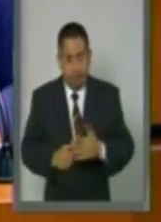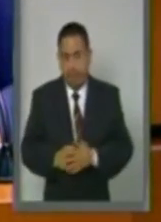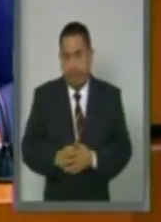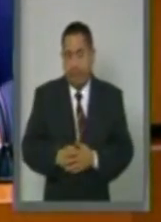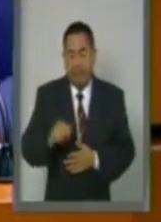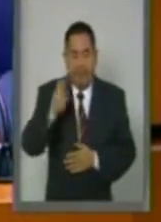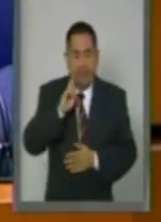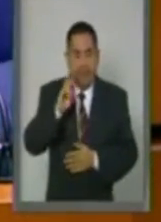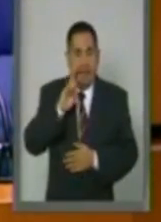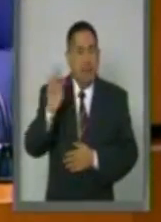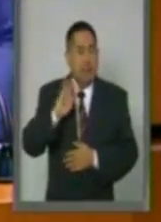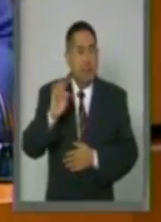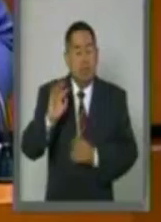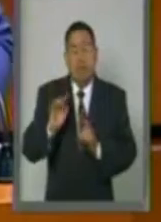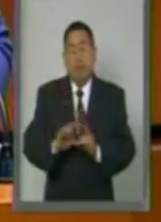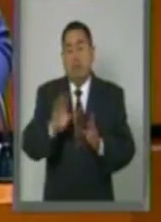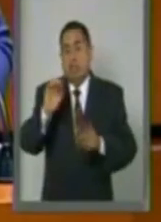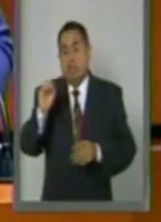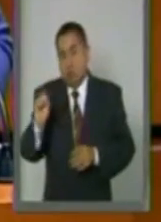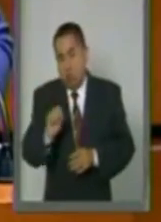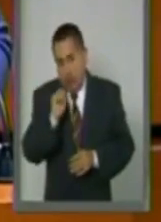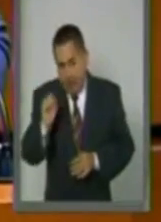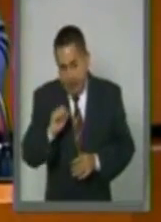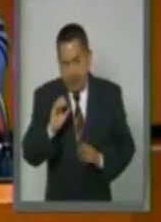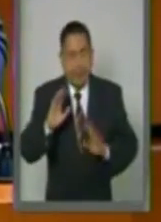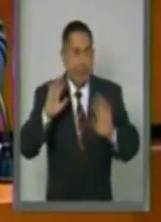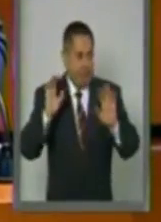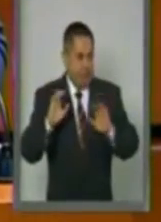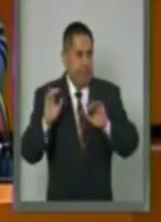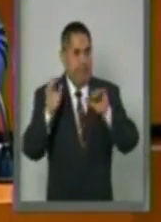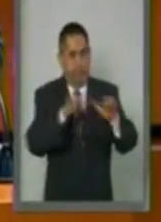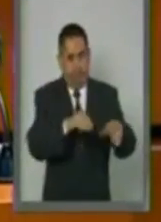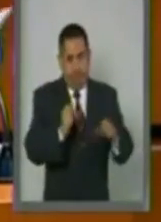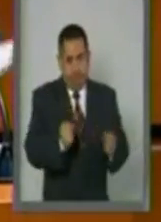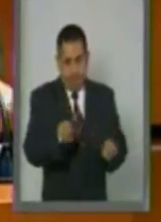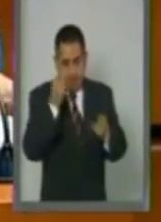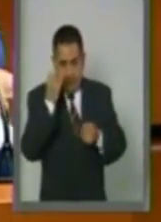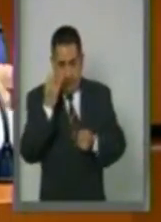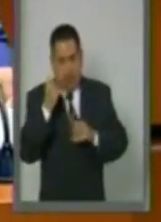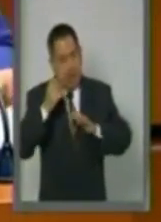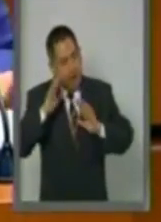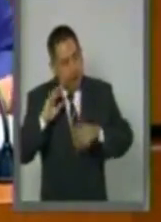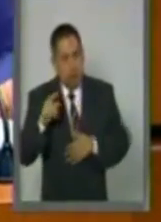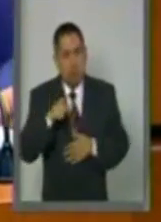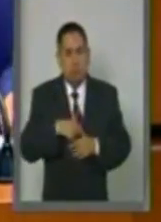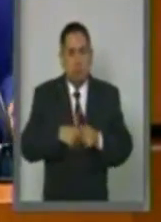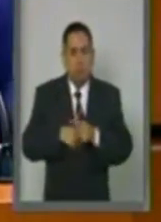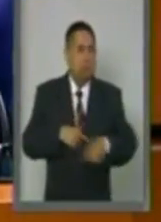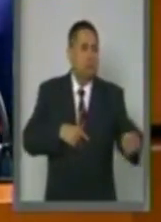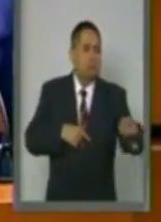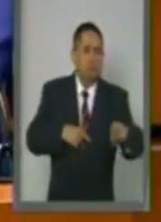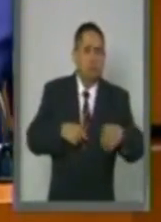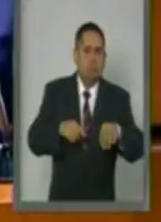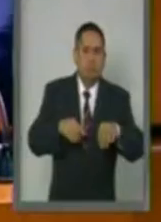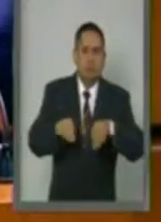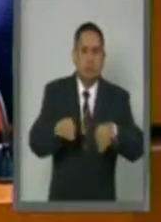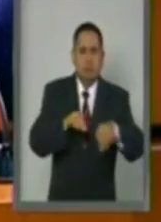corre con suerte y lo contratan, lo mandan a tareas